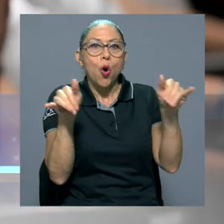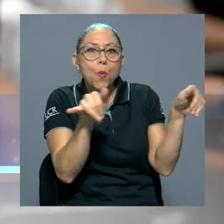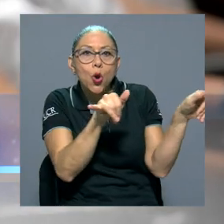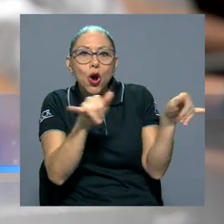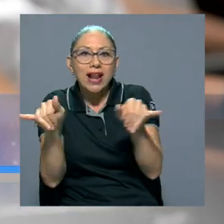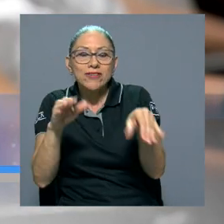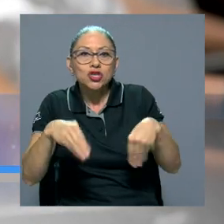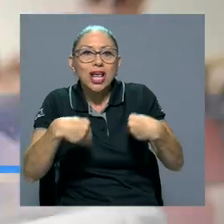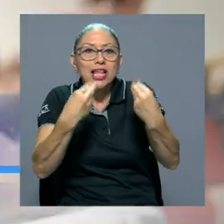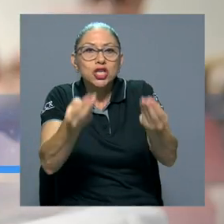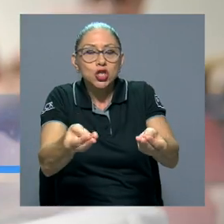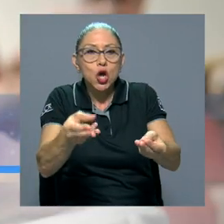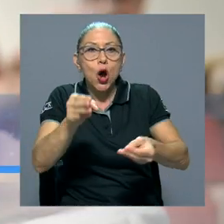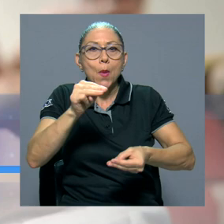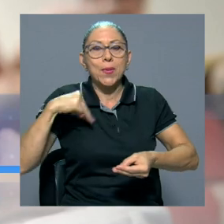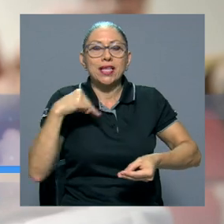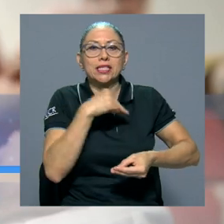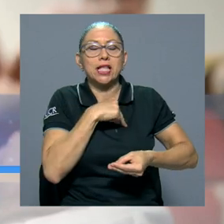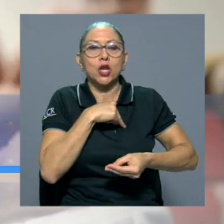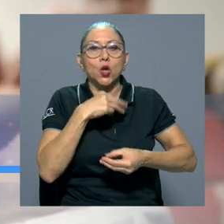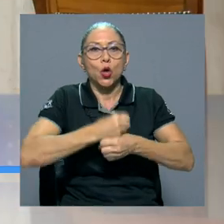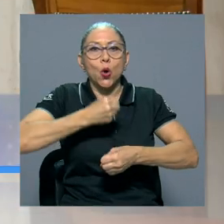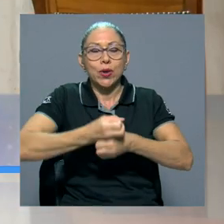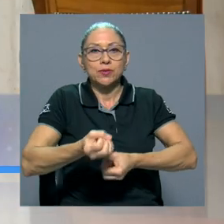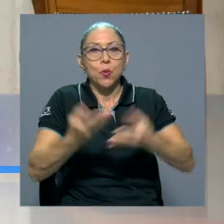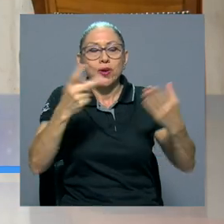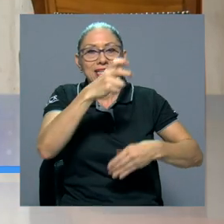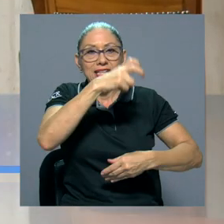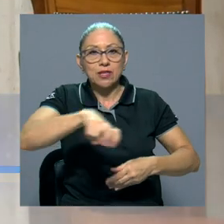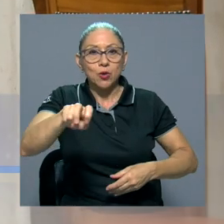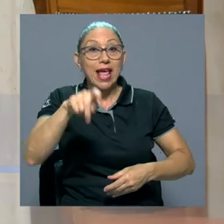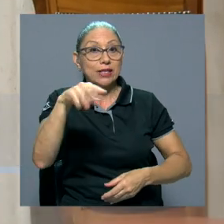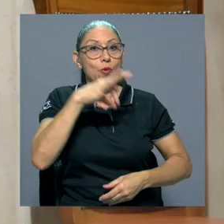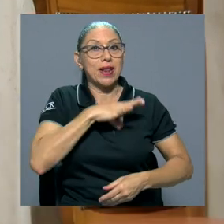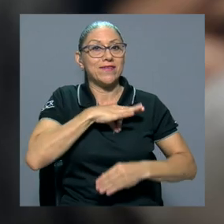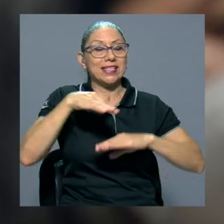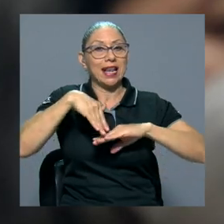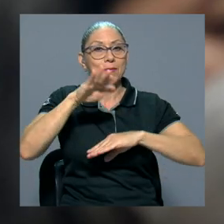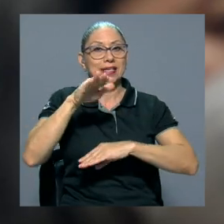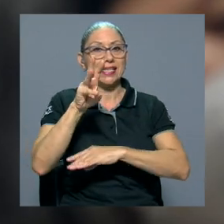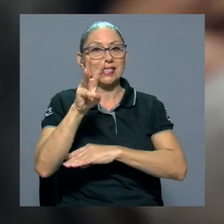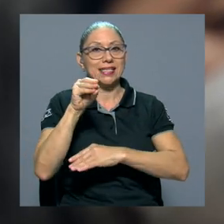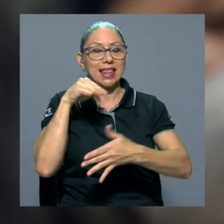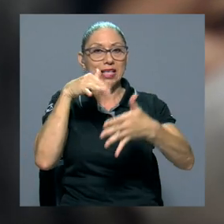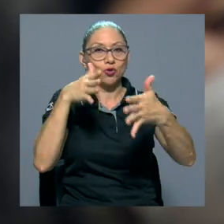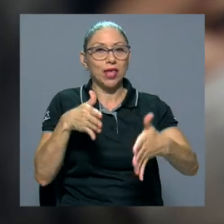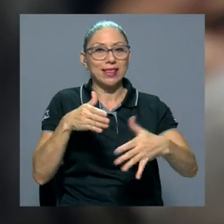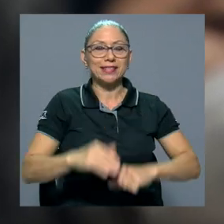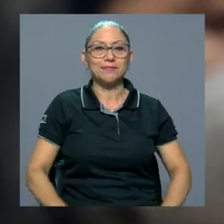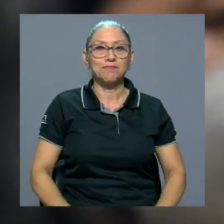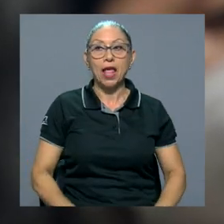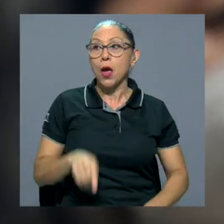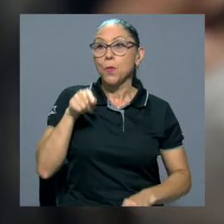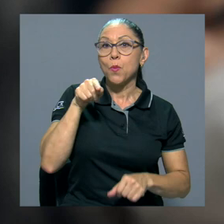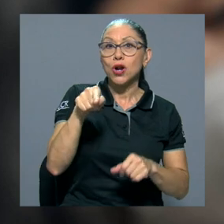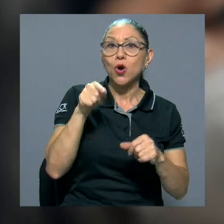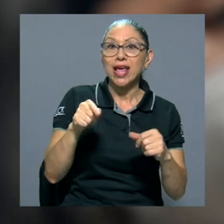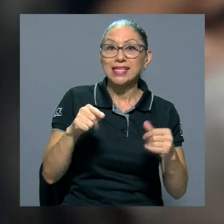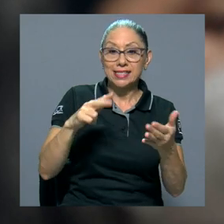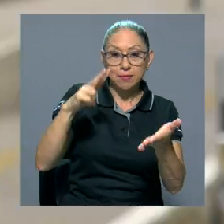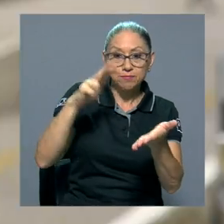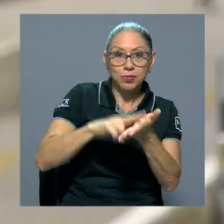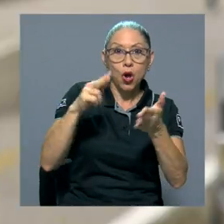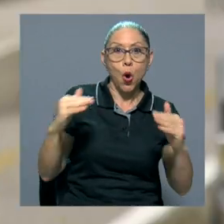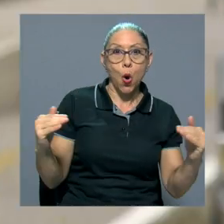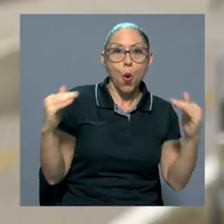el Ministerio de Obras Públicas y Transportes. Esto beneficiará a más de 60 estudiantes. Bueno, esta homologación le trae como